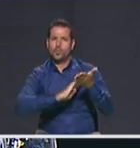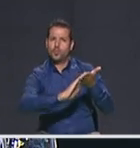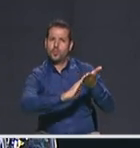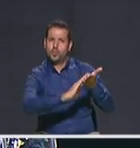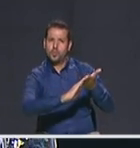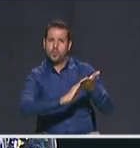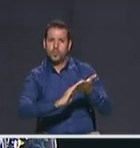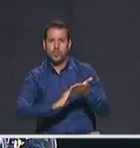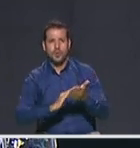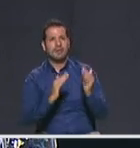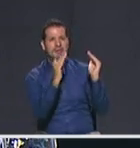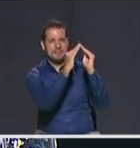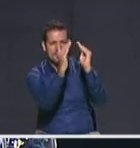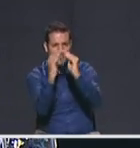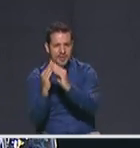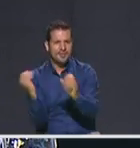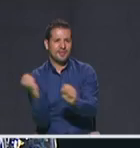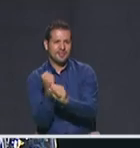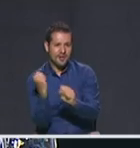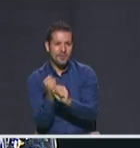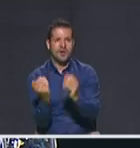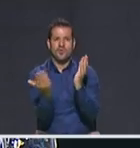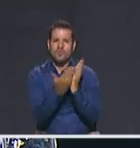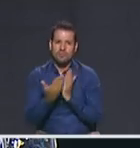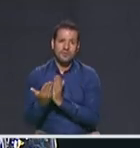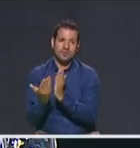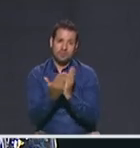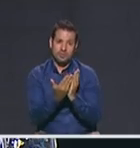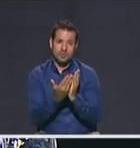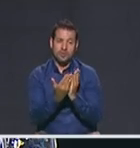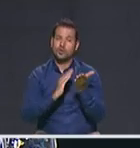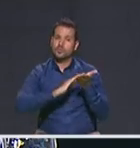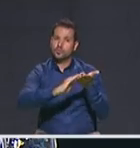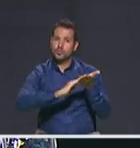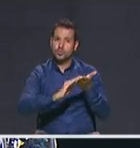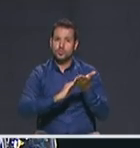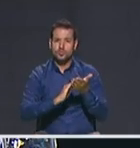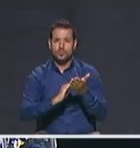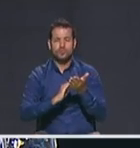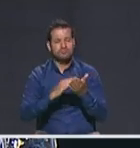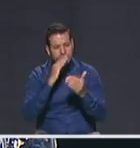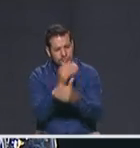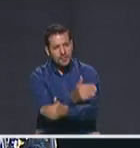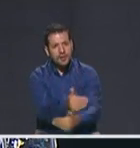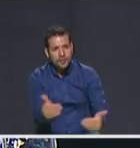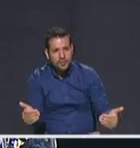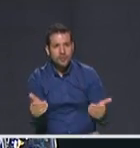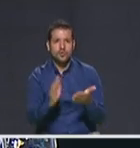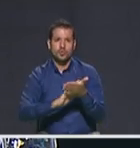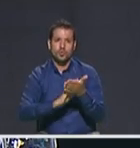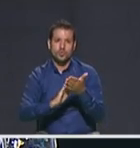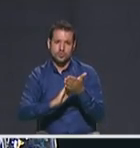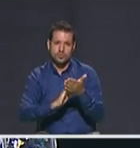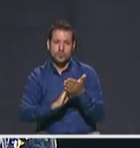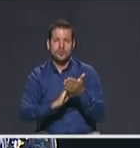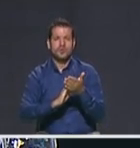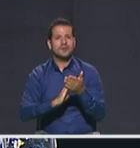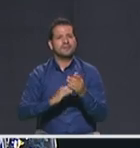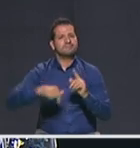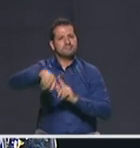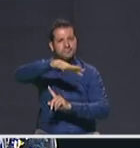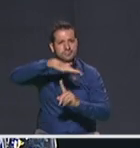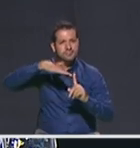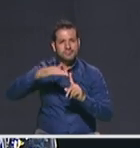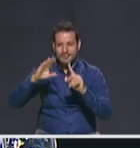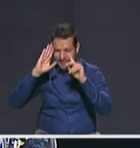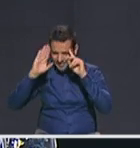soluciones de vivienda, de empleo, de educación, soluciones para los niños, solución para el medio ambiente. Saludar a mis